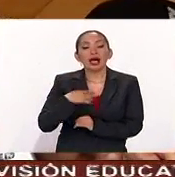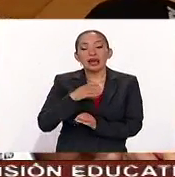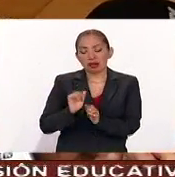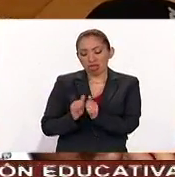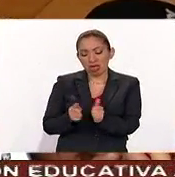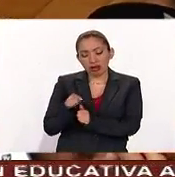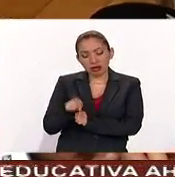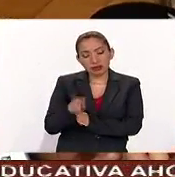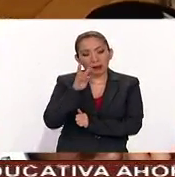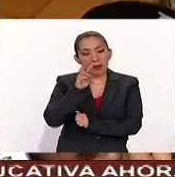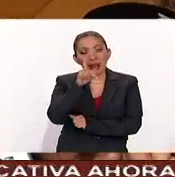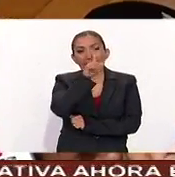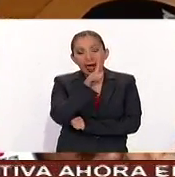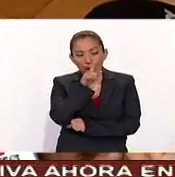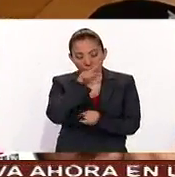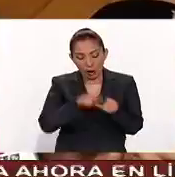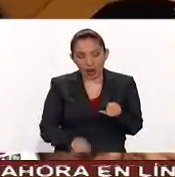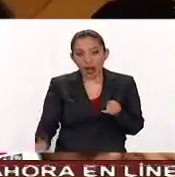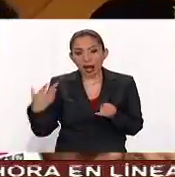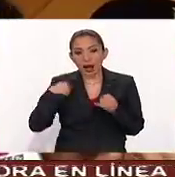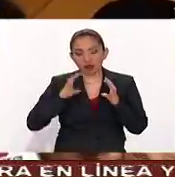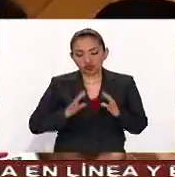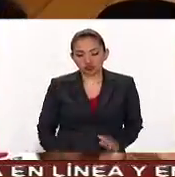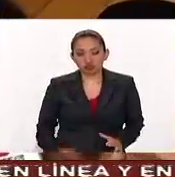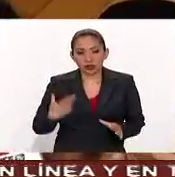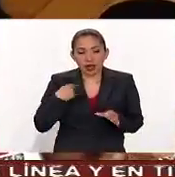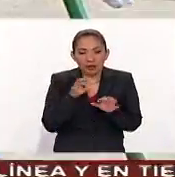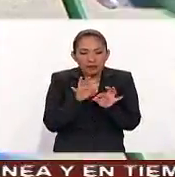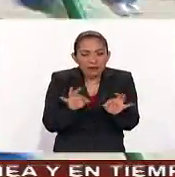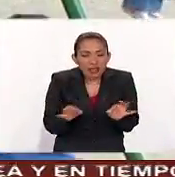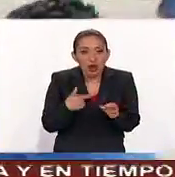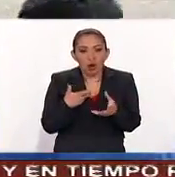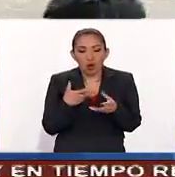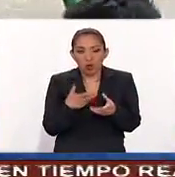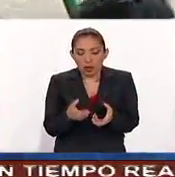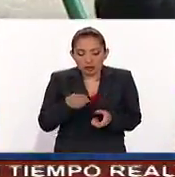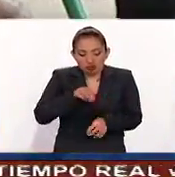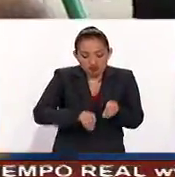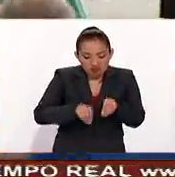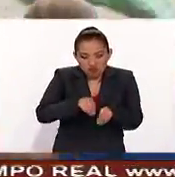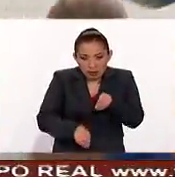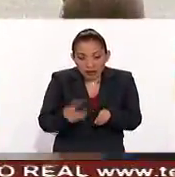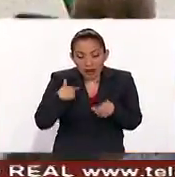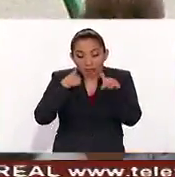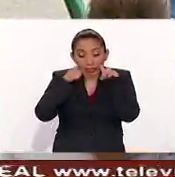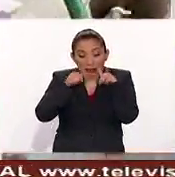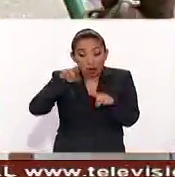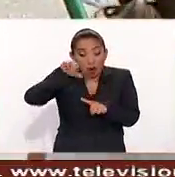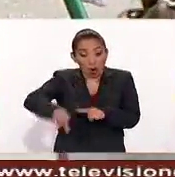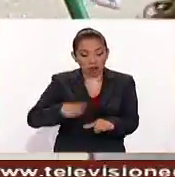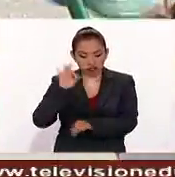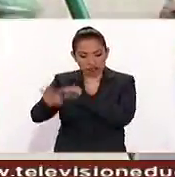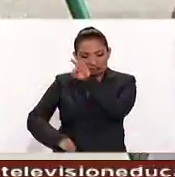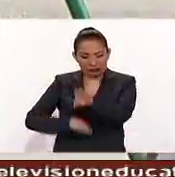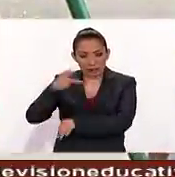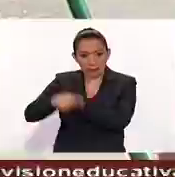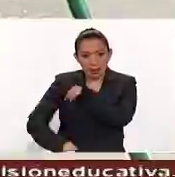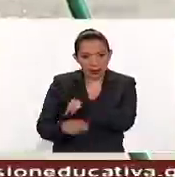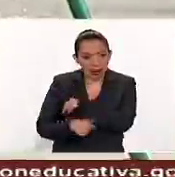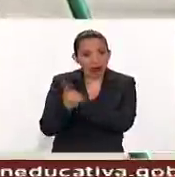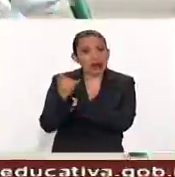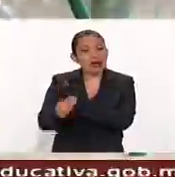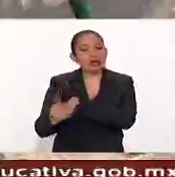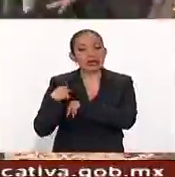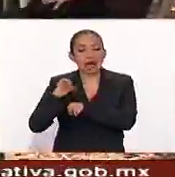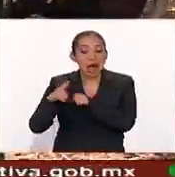rezagos se han dado en el lenguaje motor grueso, motor fino. La detección y la atención oportuna de los riesgos, así como